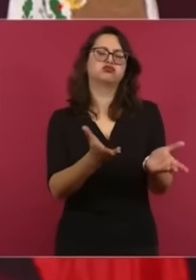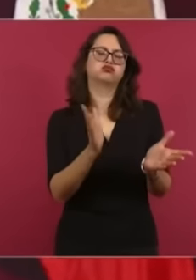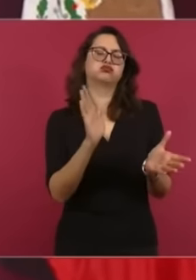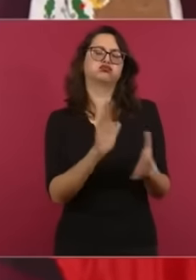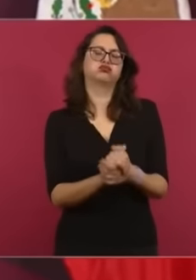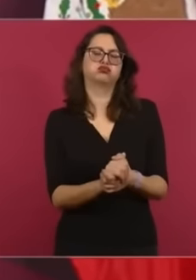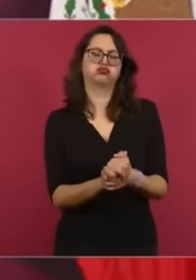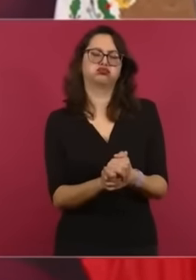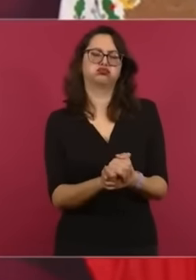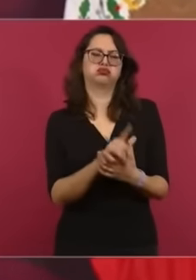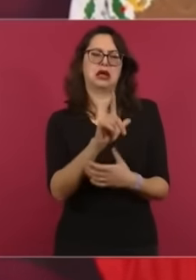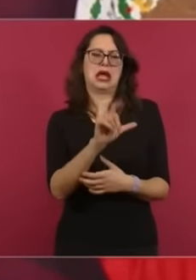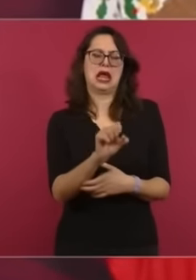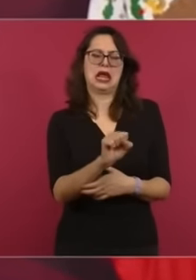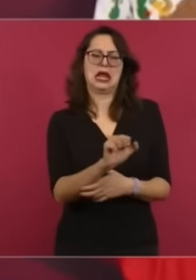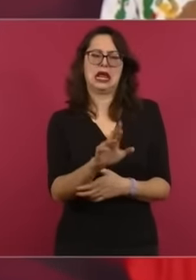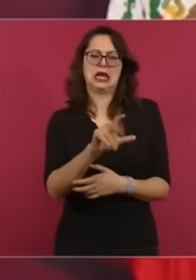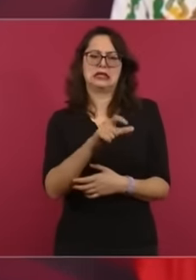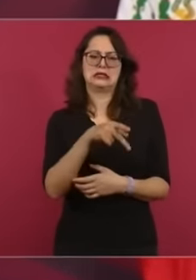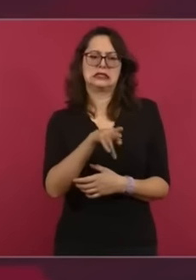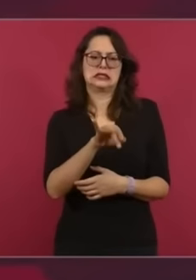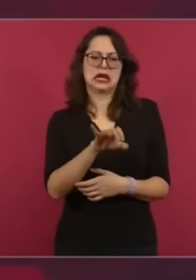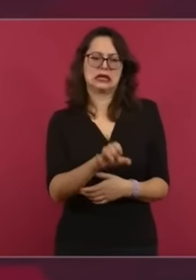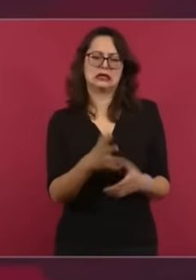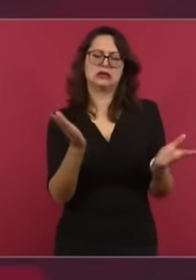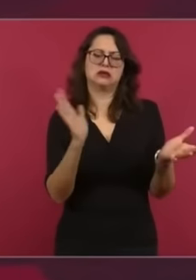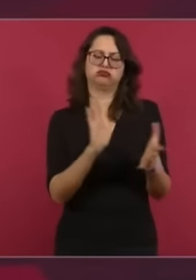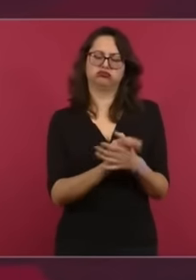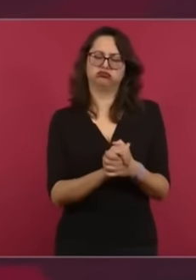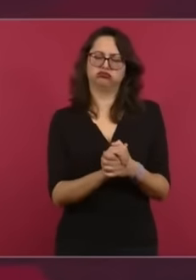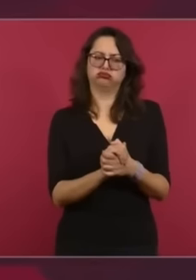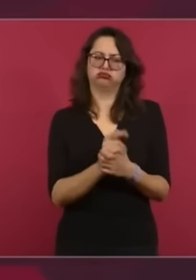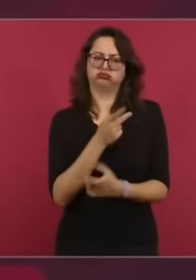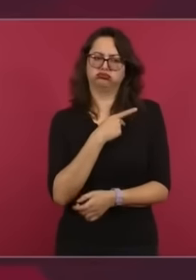ya le voy a mandar